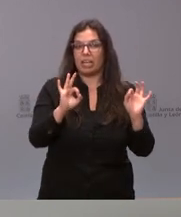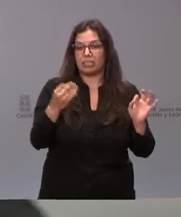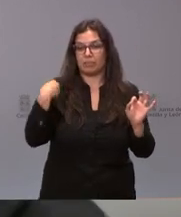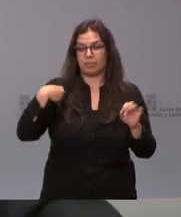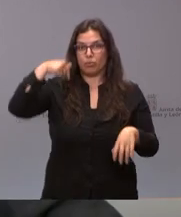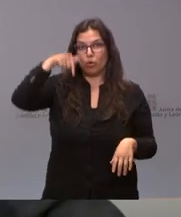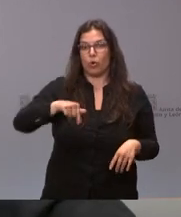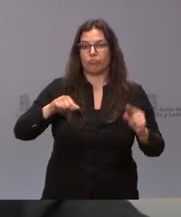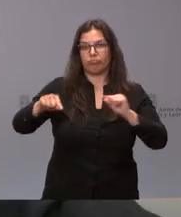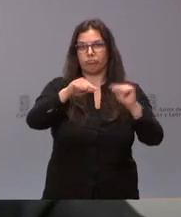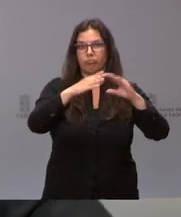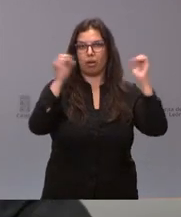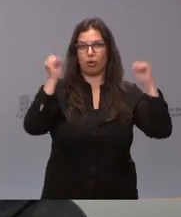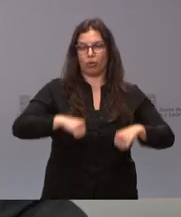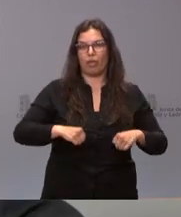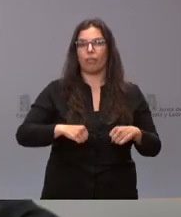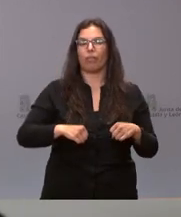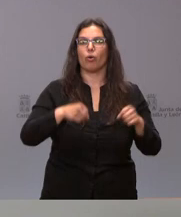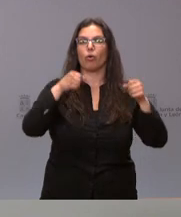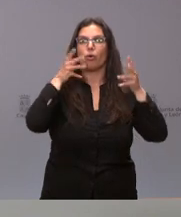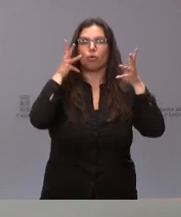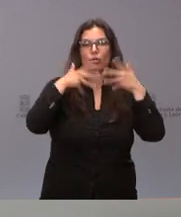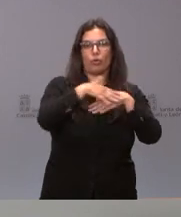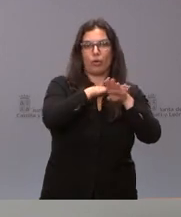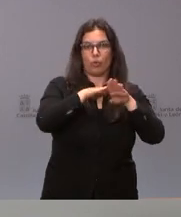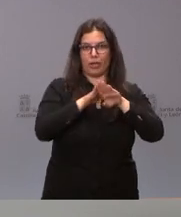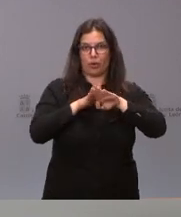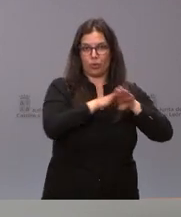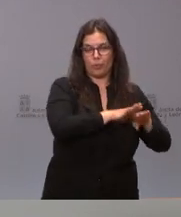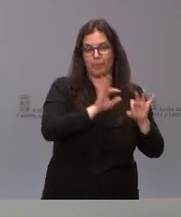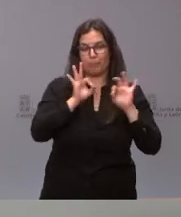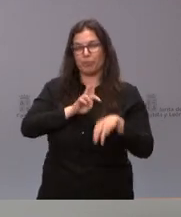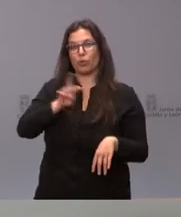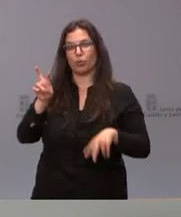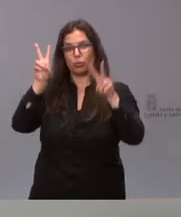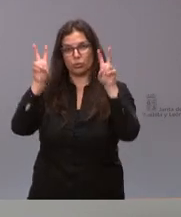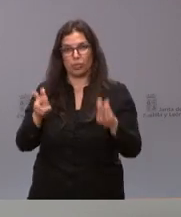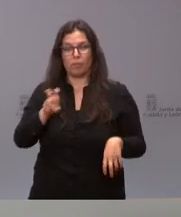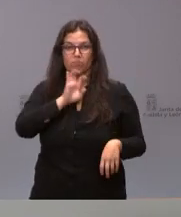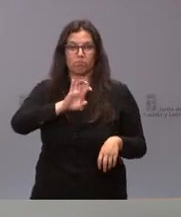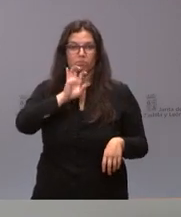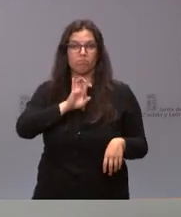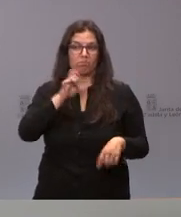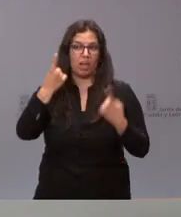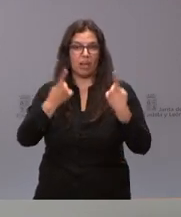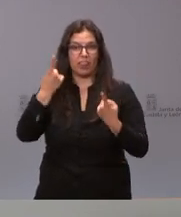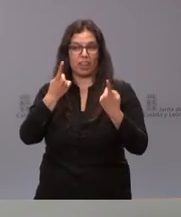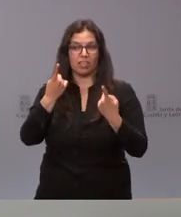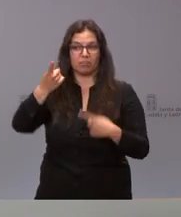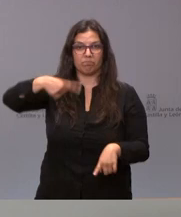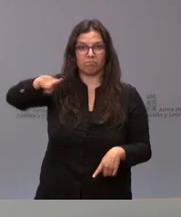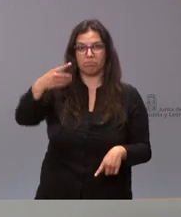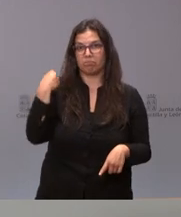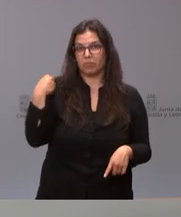ha sido acordado en el ámbito del Consejo de Gobierno. Otras cuestiones de interés sobre las cuales a veces ustedes